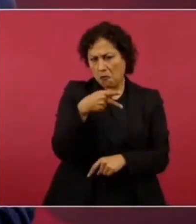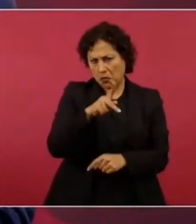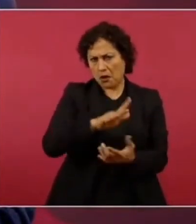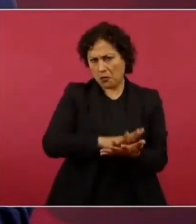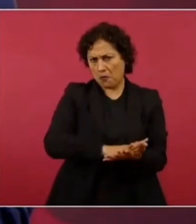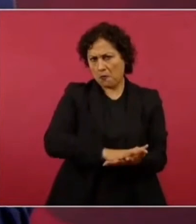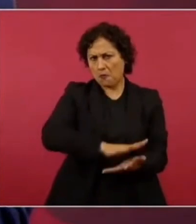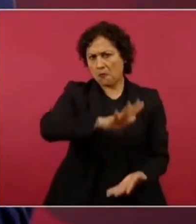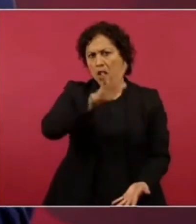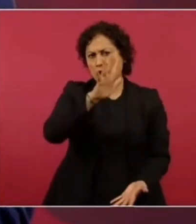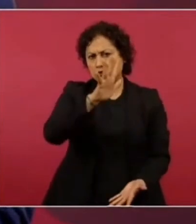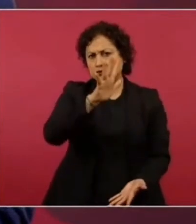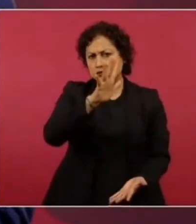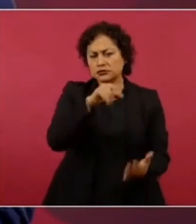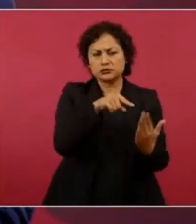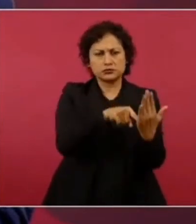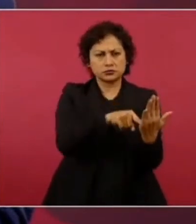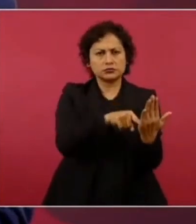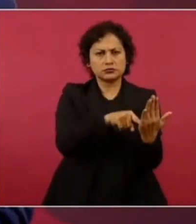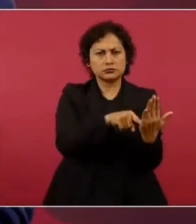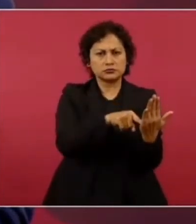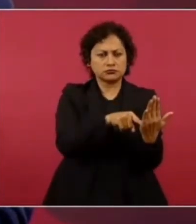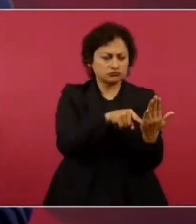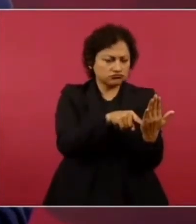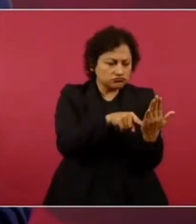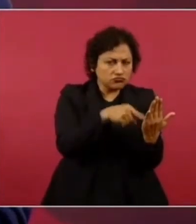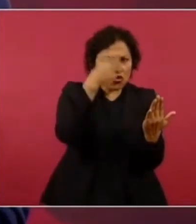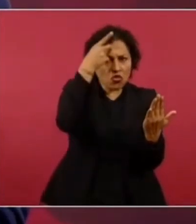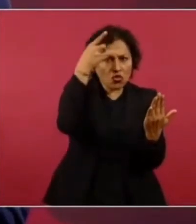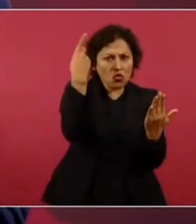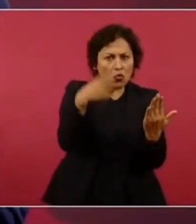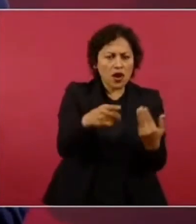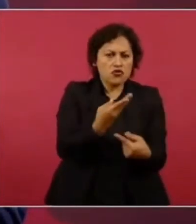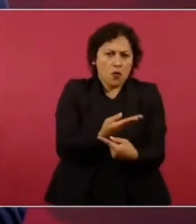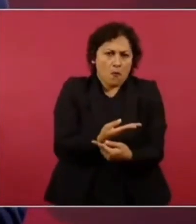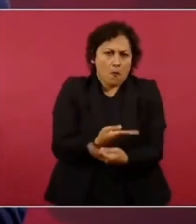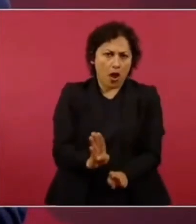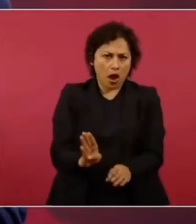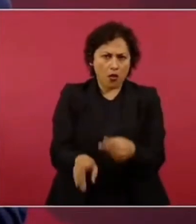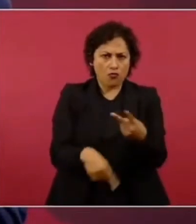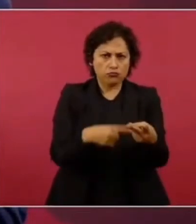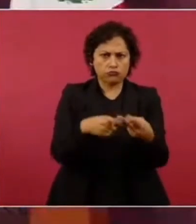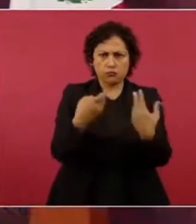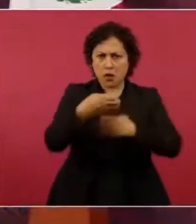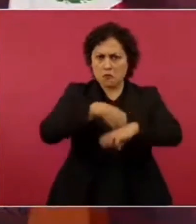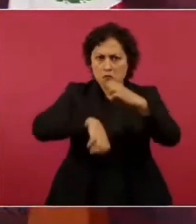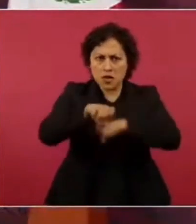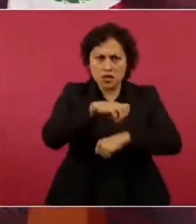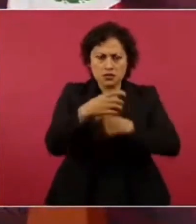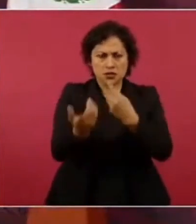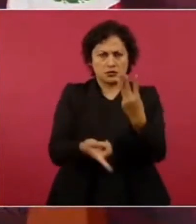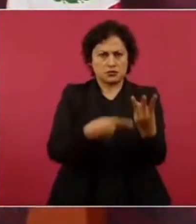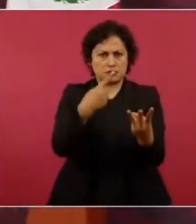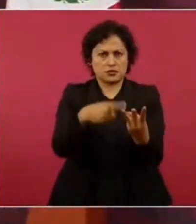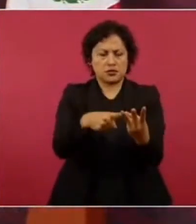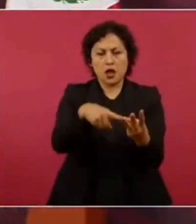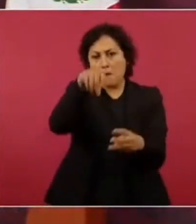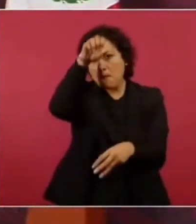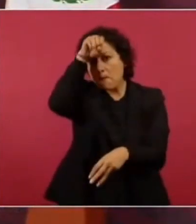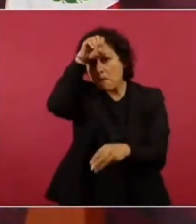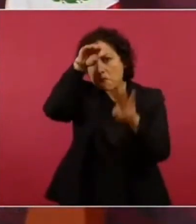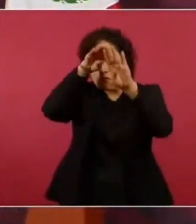se habían quedado con bancos, con empresas, con minas